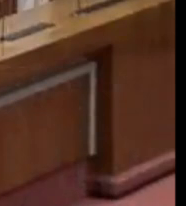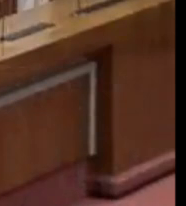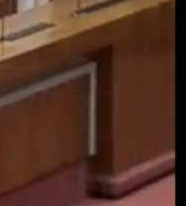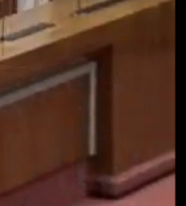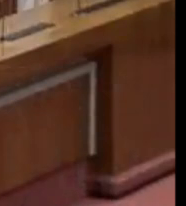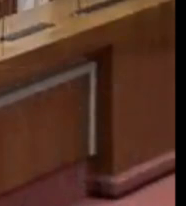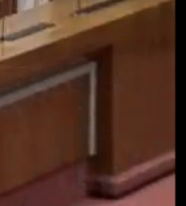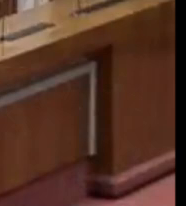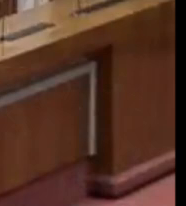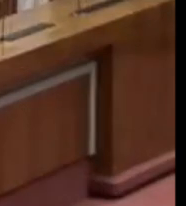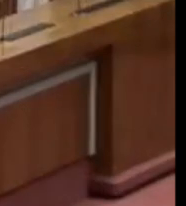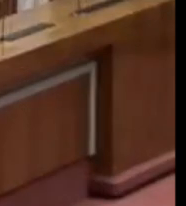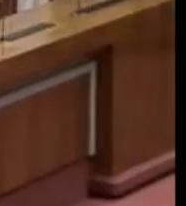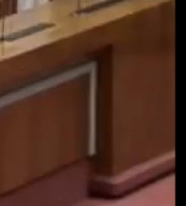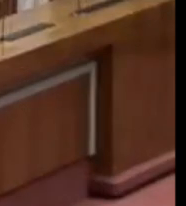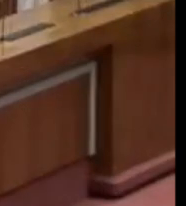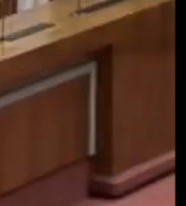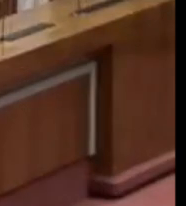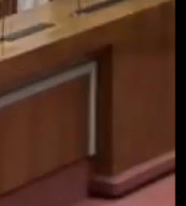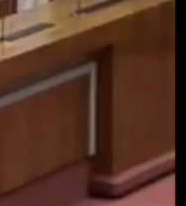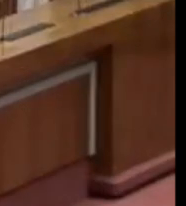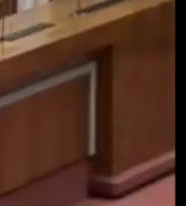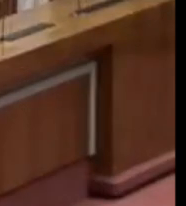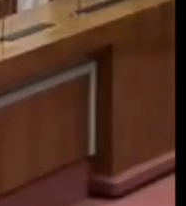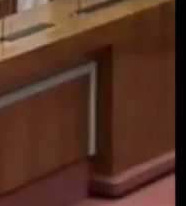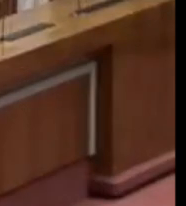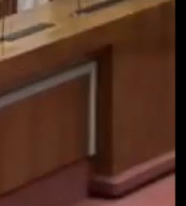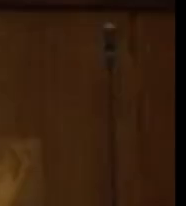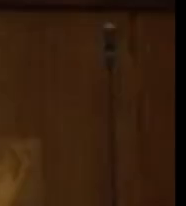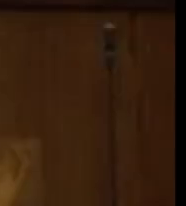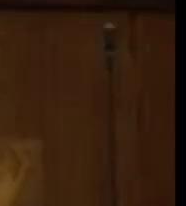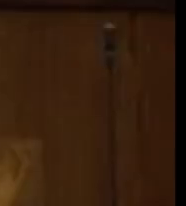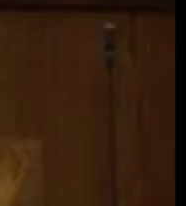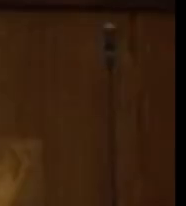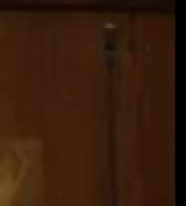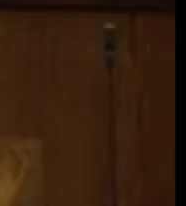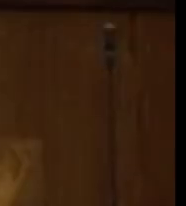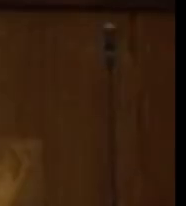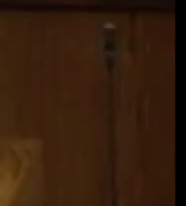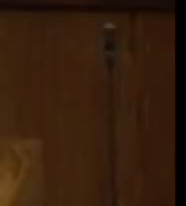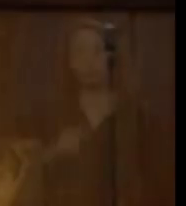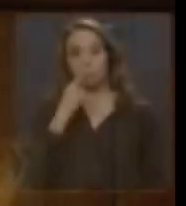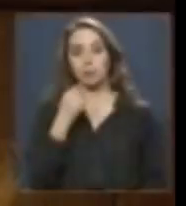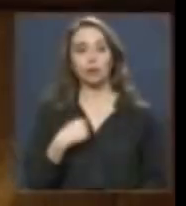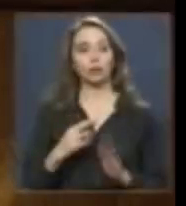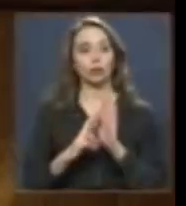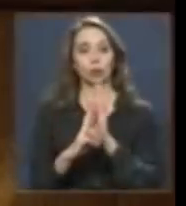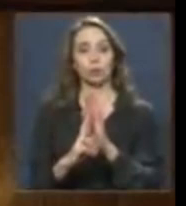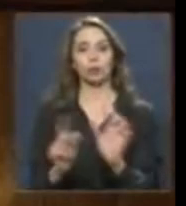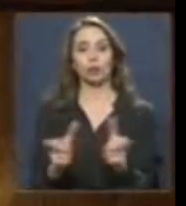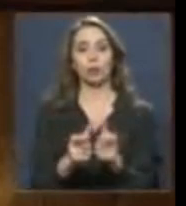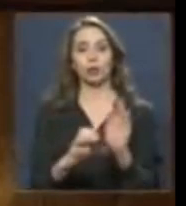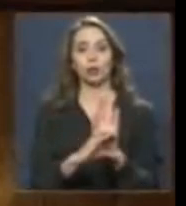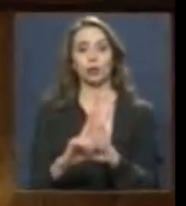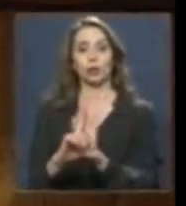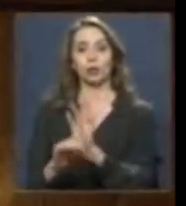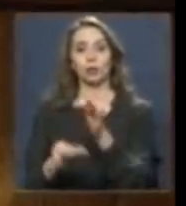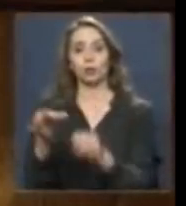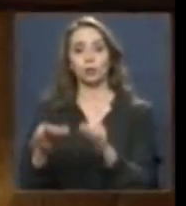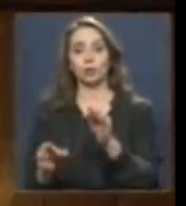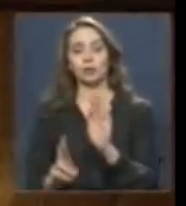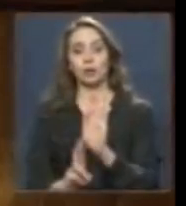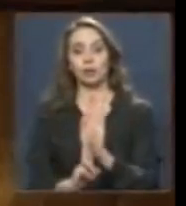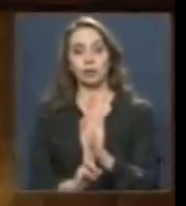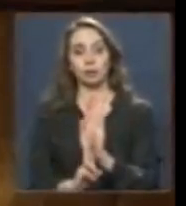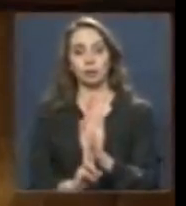Muchas gracias, señor presidente, honorables diputadas y diputados. En representación de la Comisión de Constitución, Legislación, Justicia